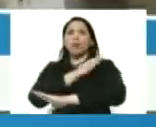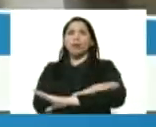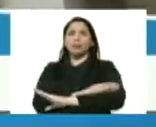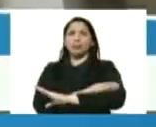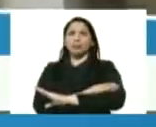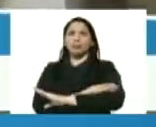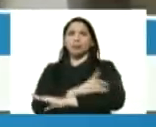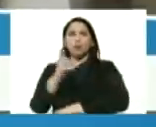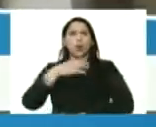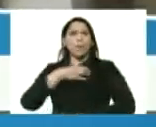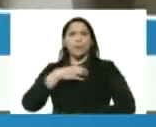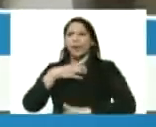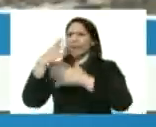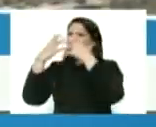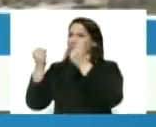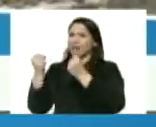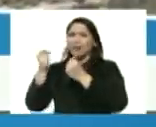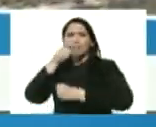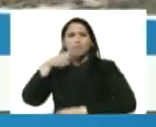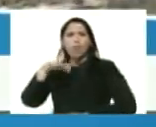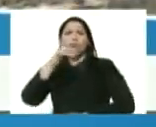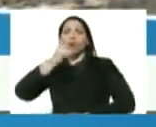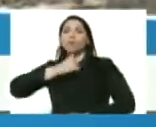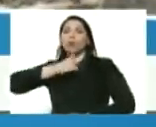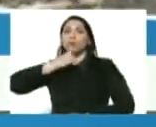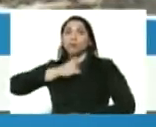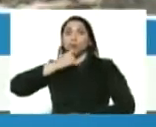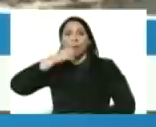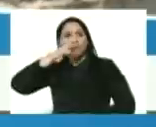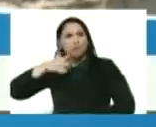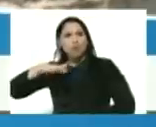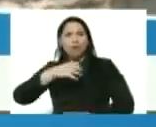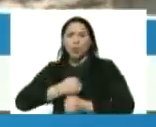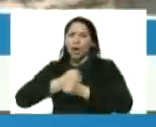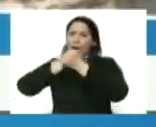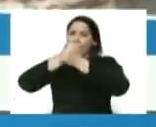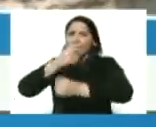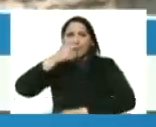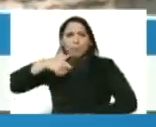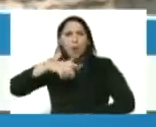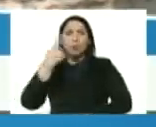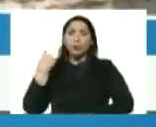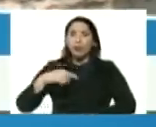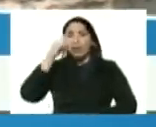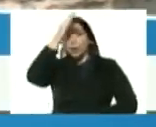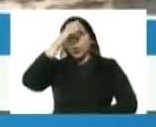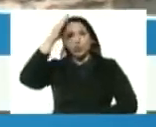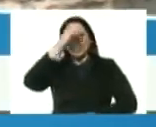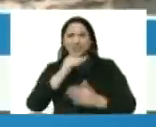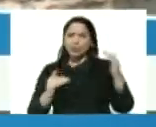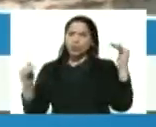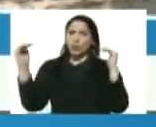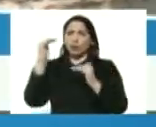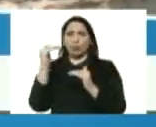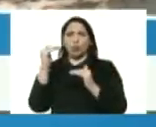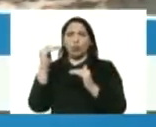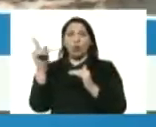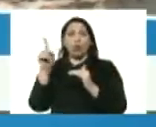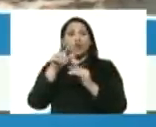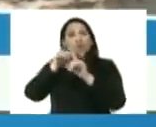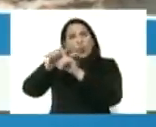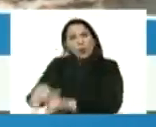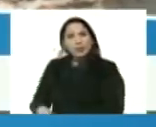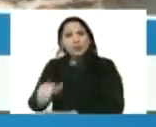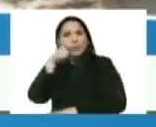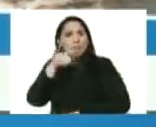no pueden entender al pueblo que resiste al pueblo que ama al pueblo que tiene conciencia superior lo subestiman porque